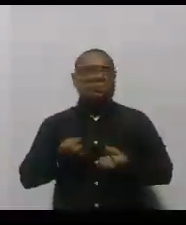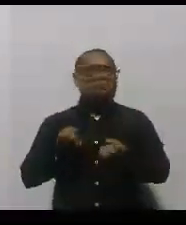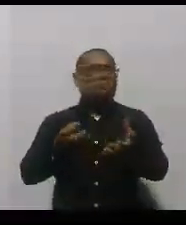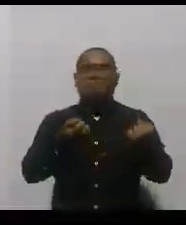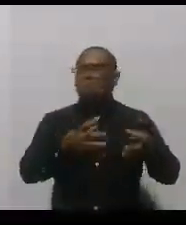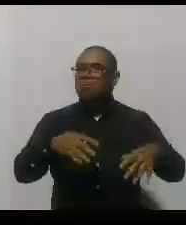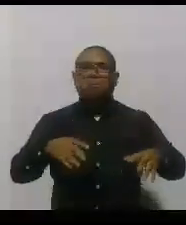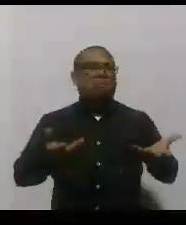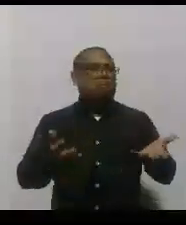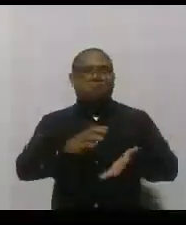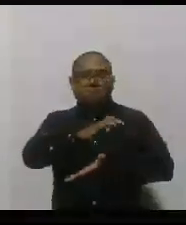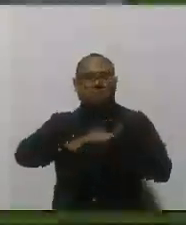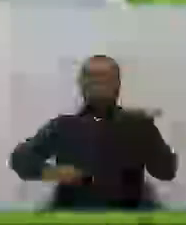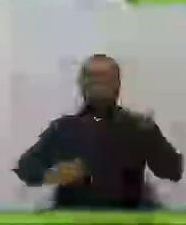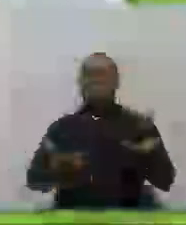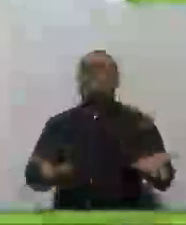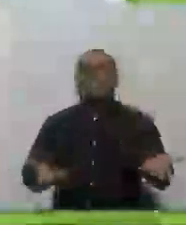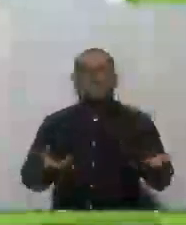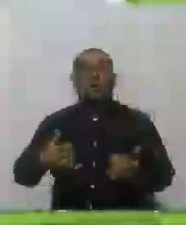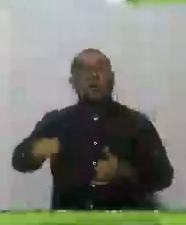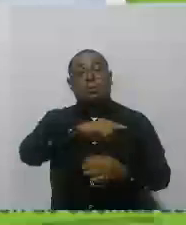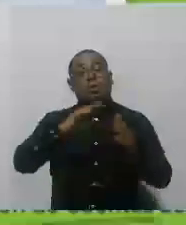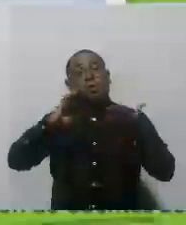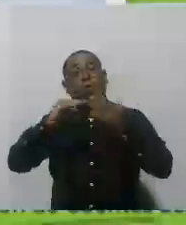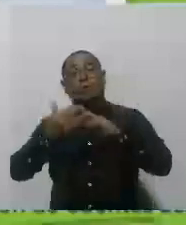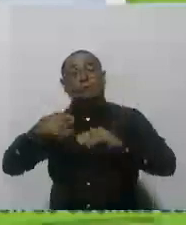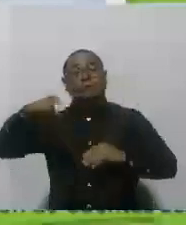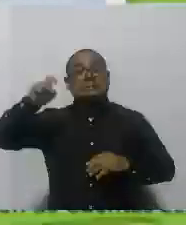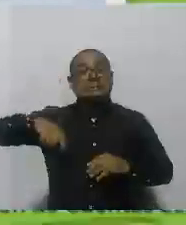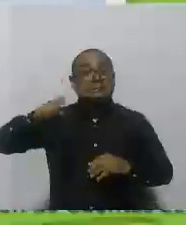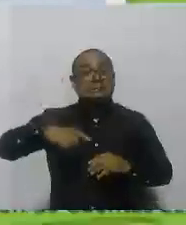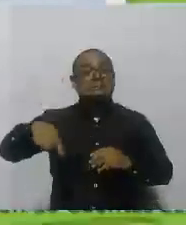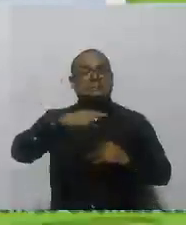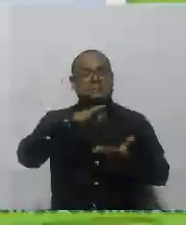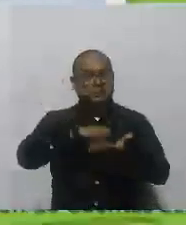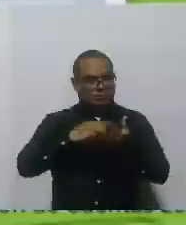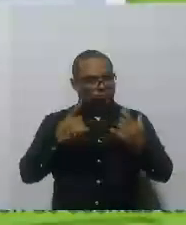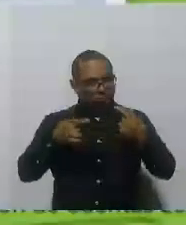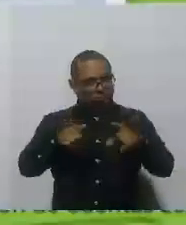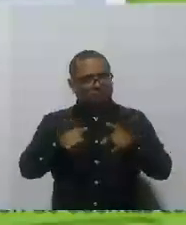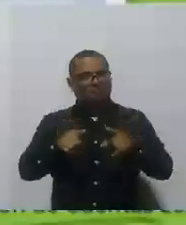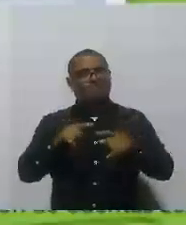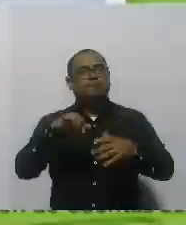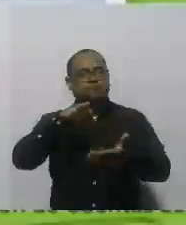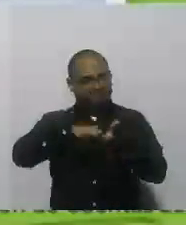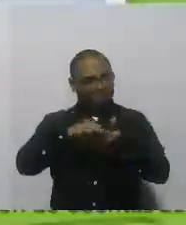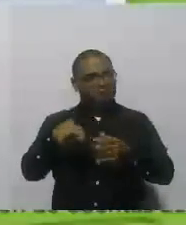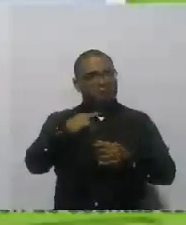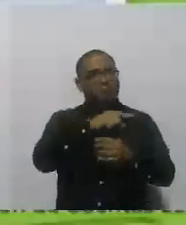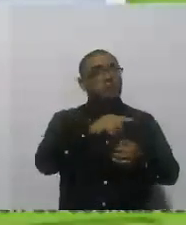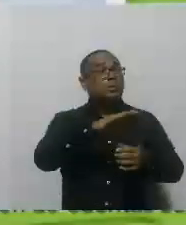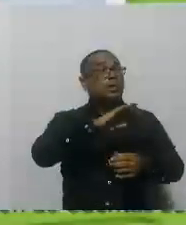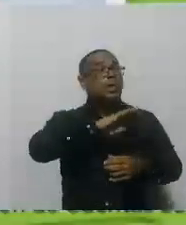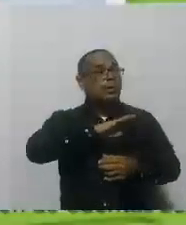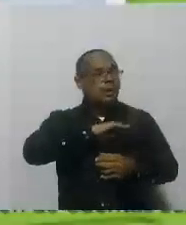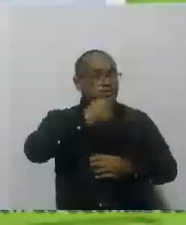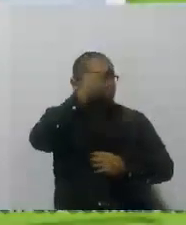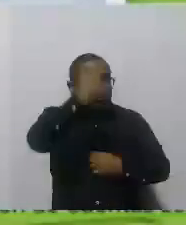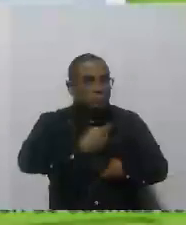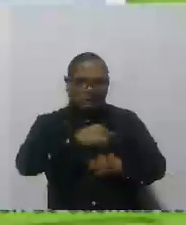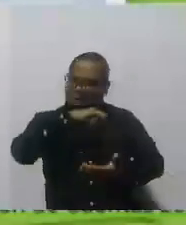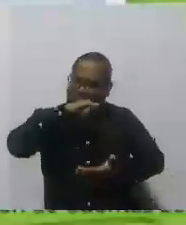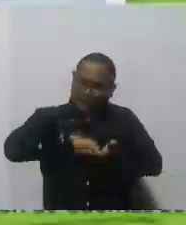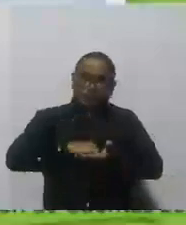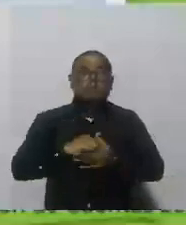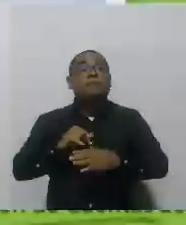más necesitadas de esta ciudad. Y en la misma línea, y haciéndole honor a las órdenes suyas alcalde, le quiero